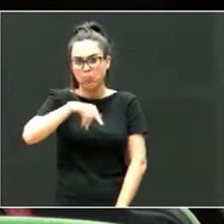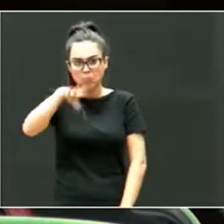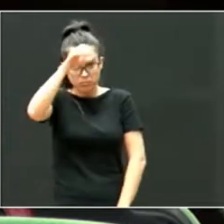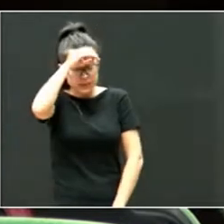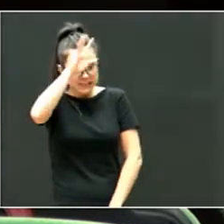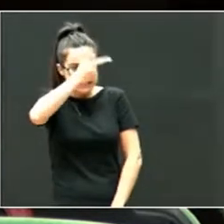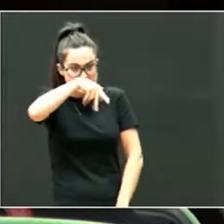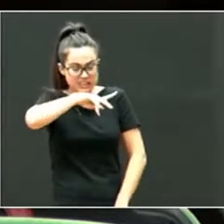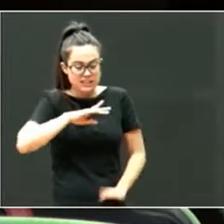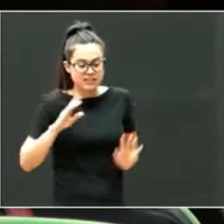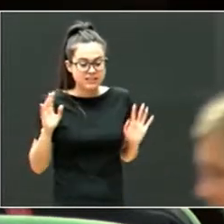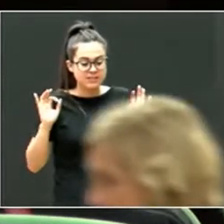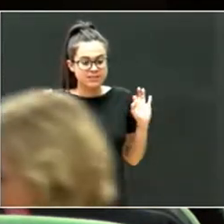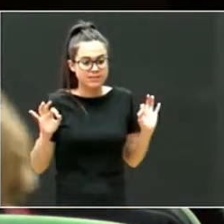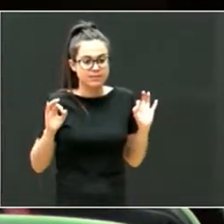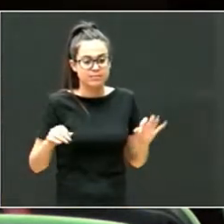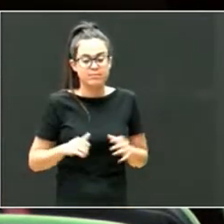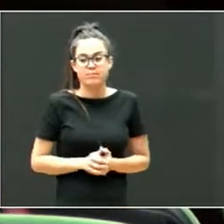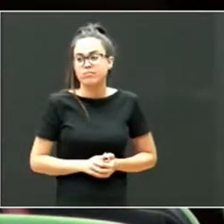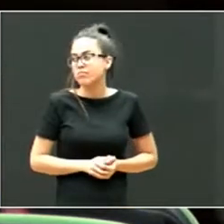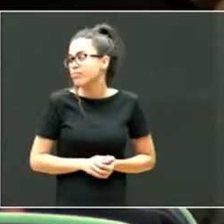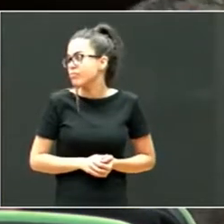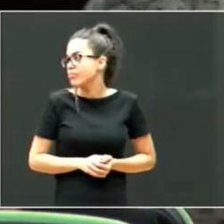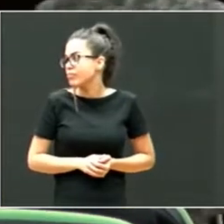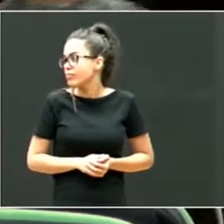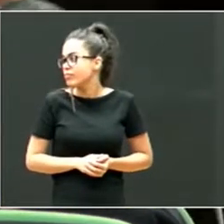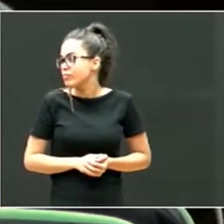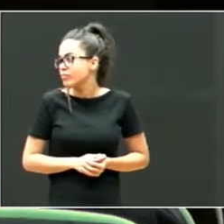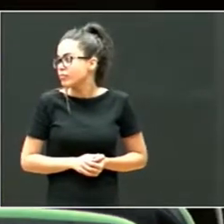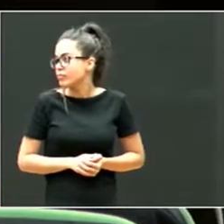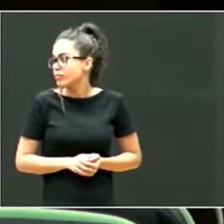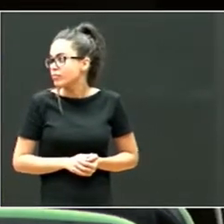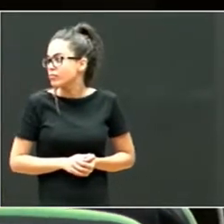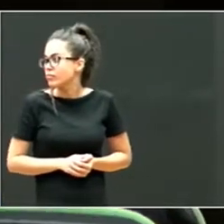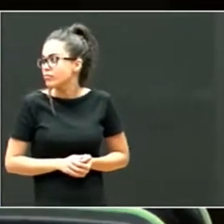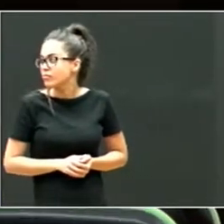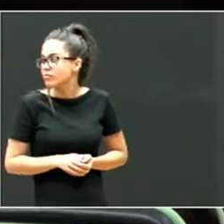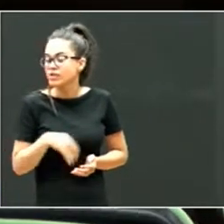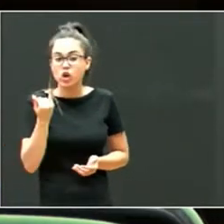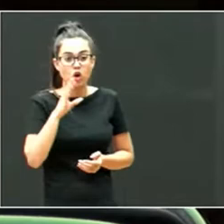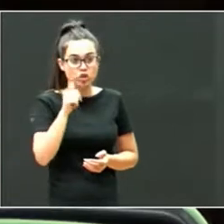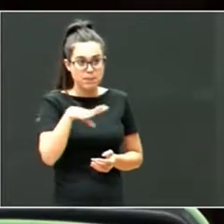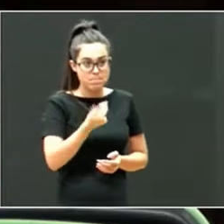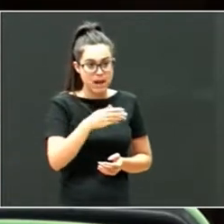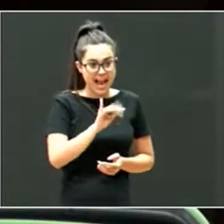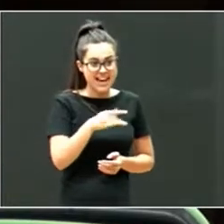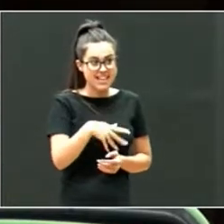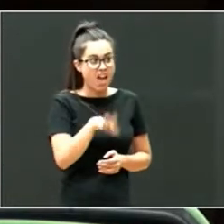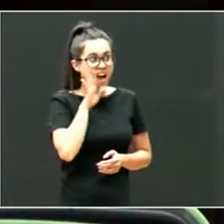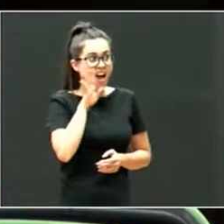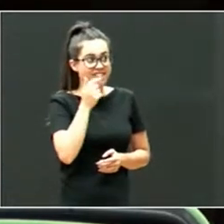antes José María Lezana,